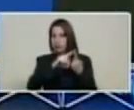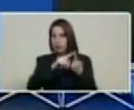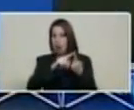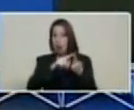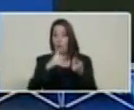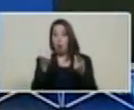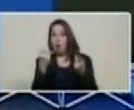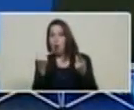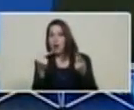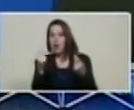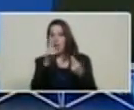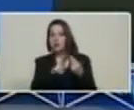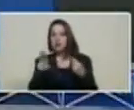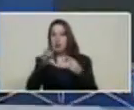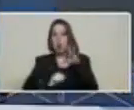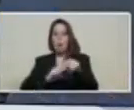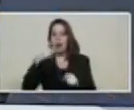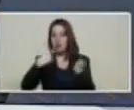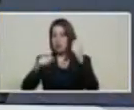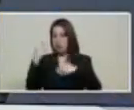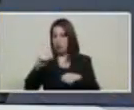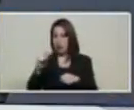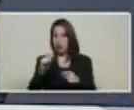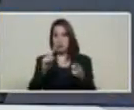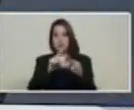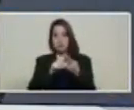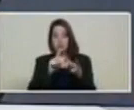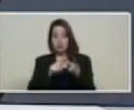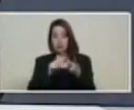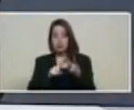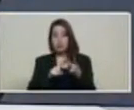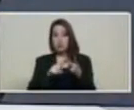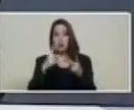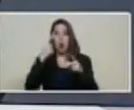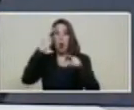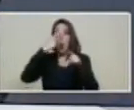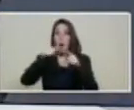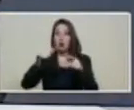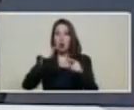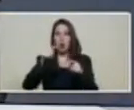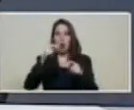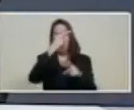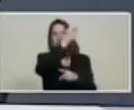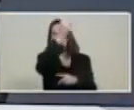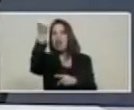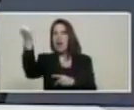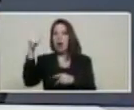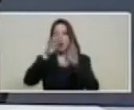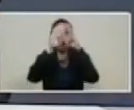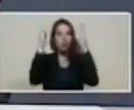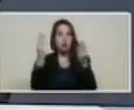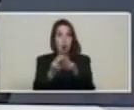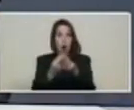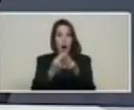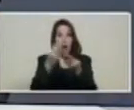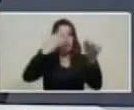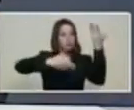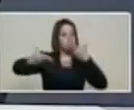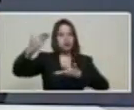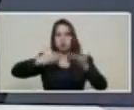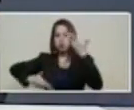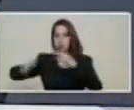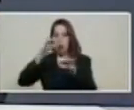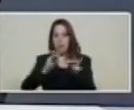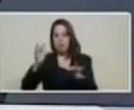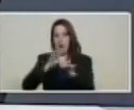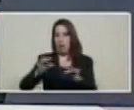uso para las compras, es moneda para el intercambio con otras monedas. Bueno, también el petro va a estar al servicio